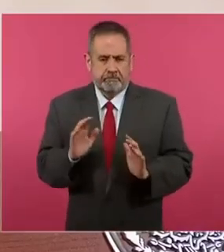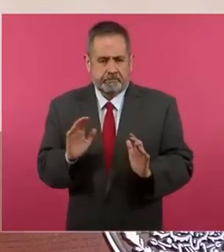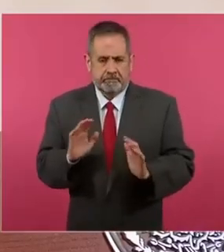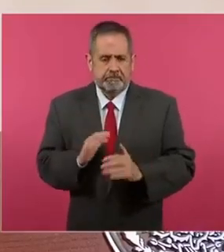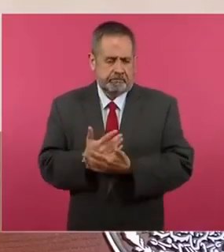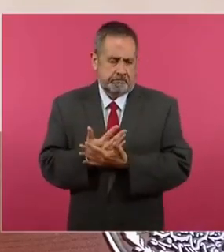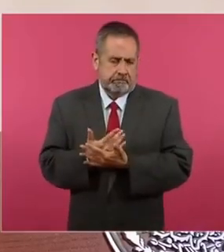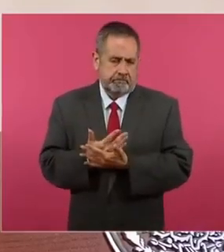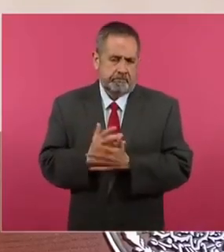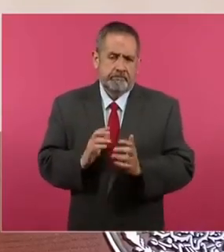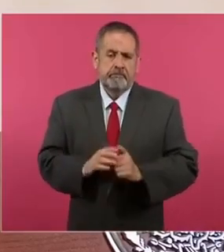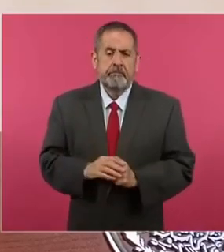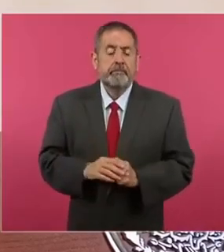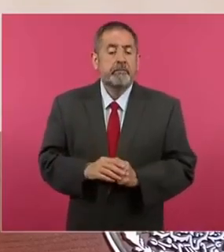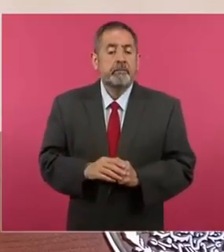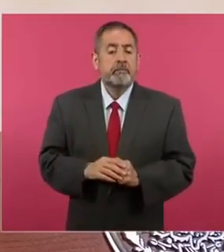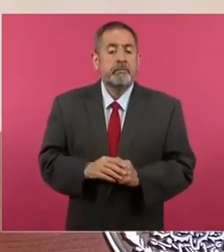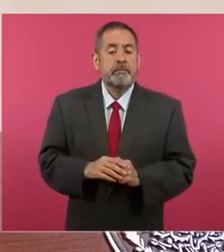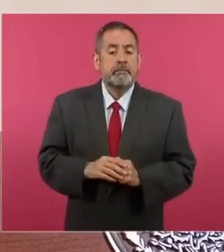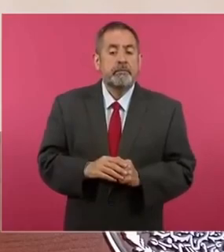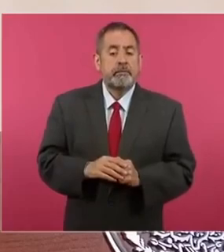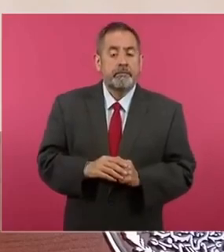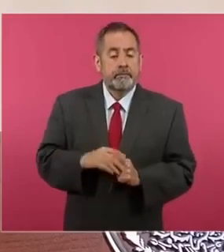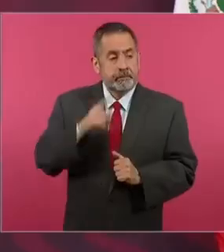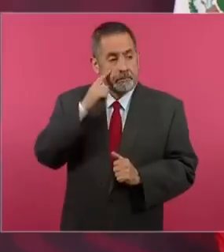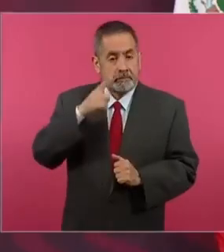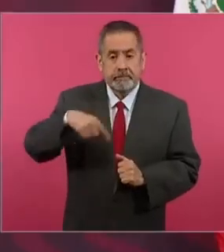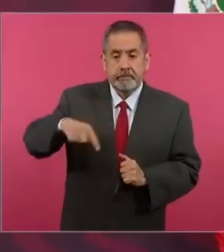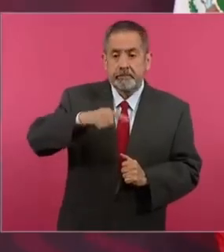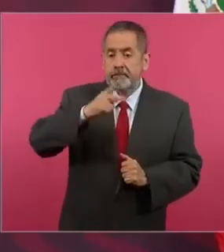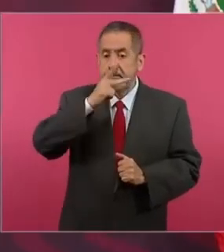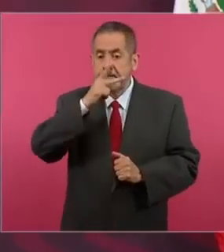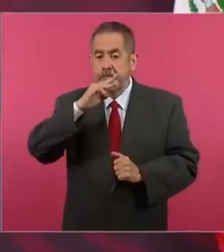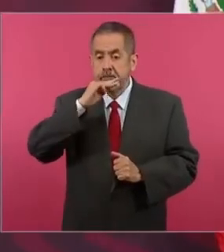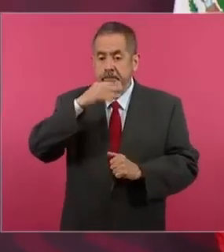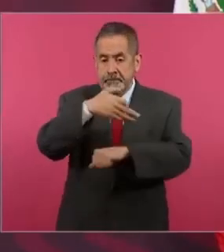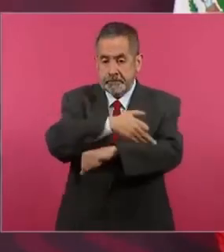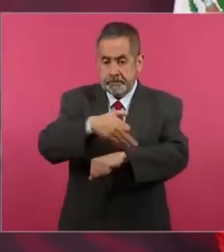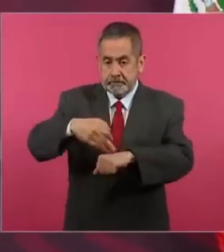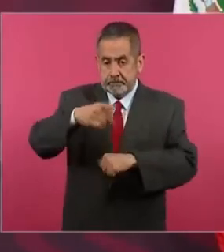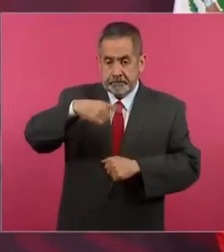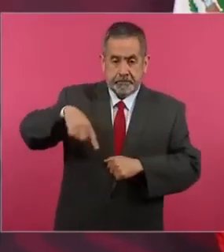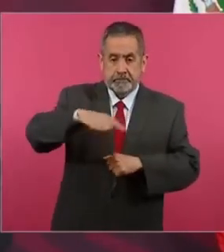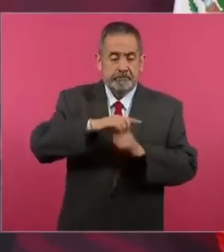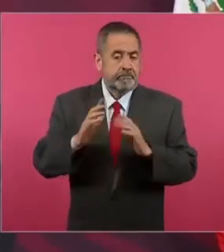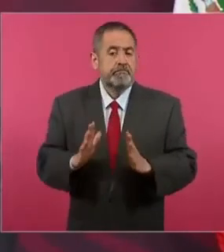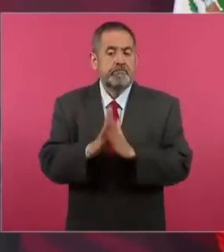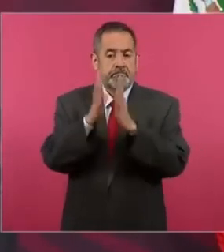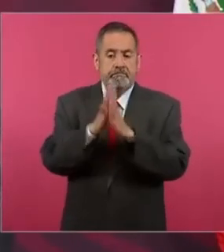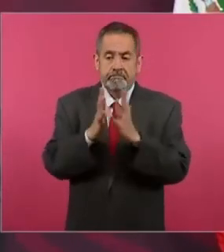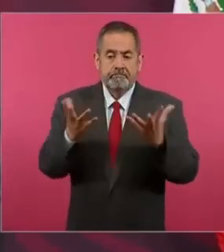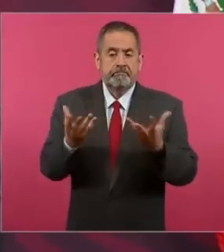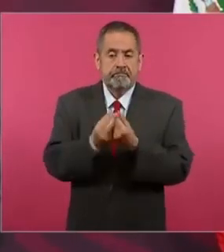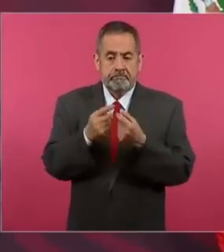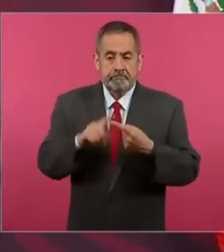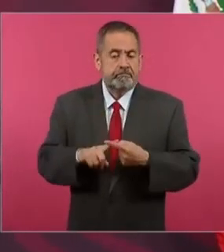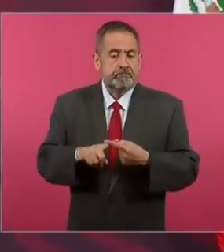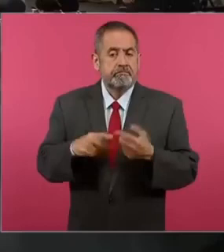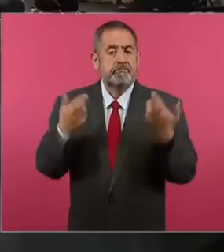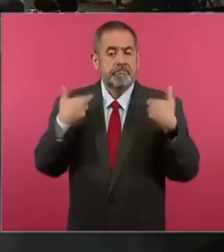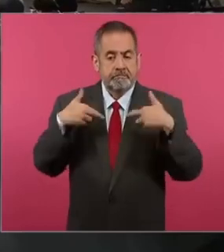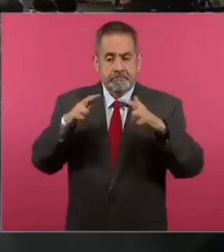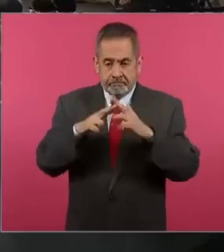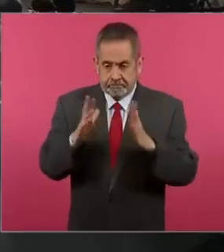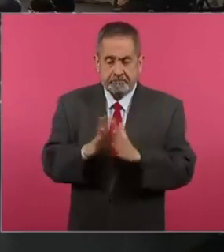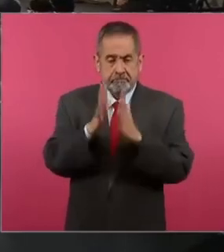vamos a que los padres de familia participen, los maestros,